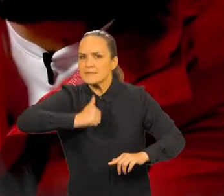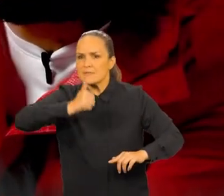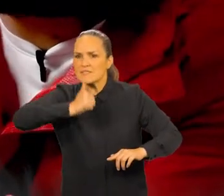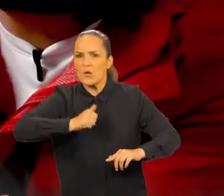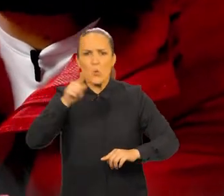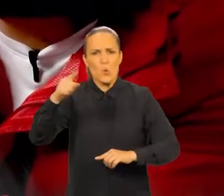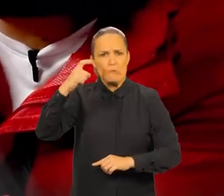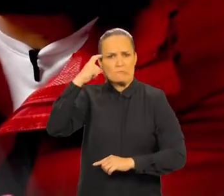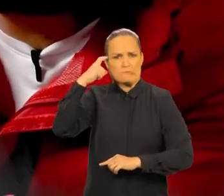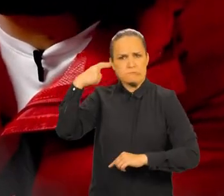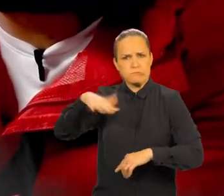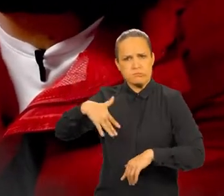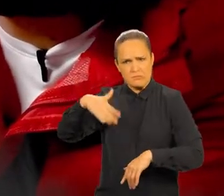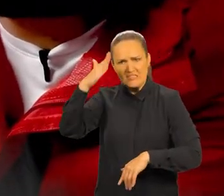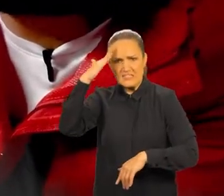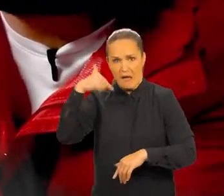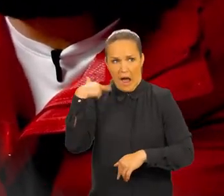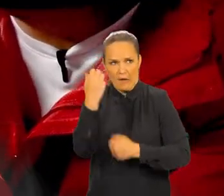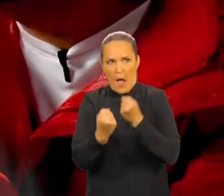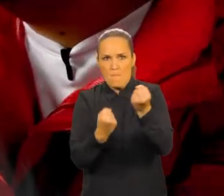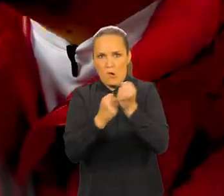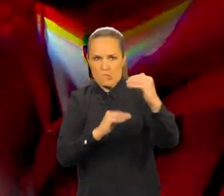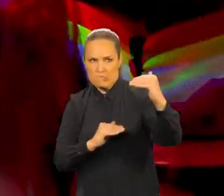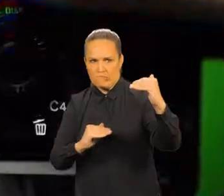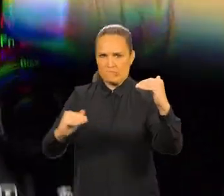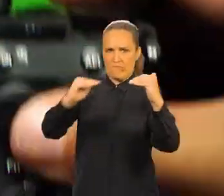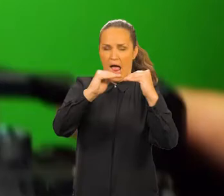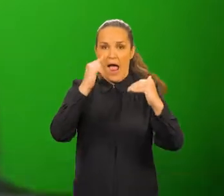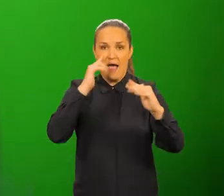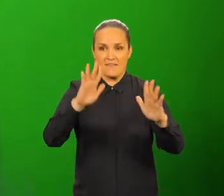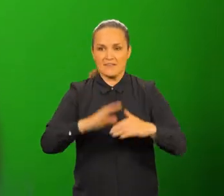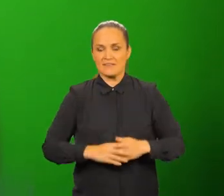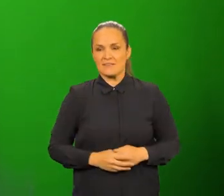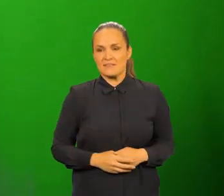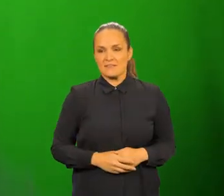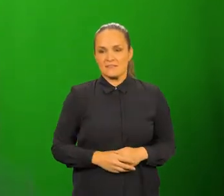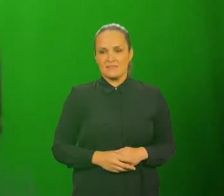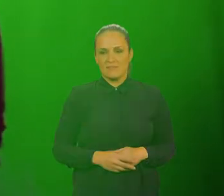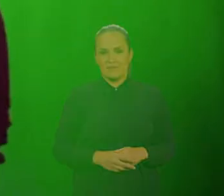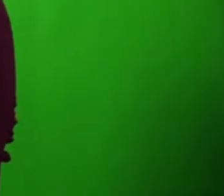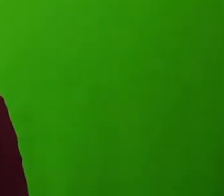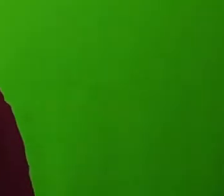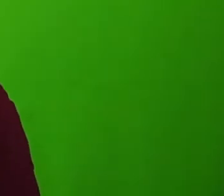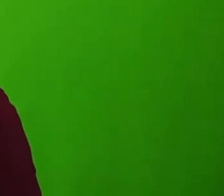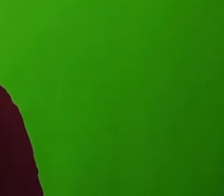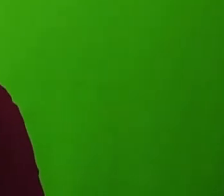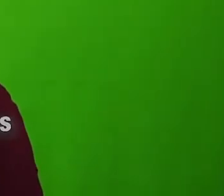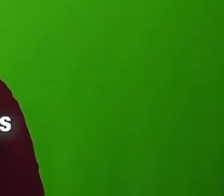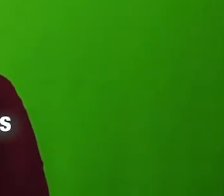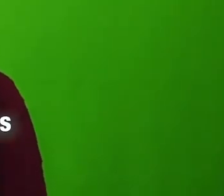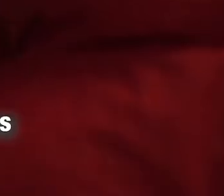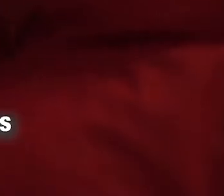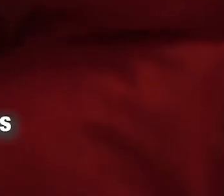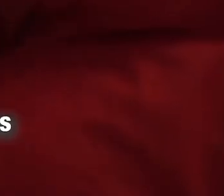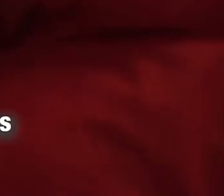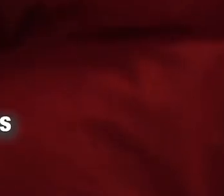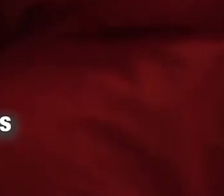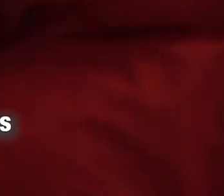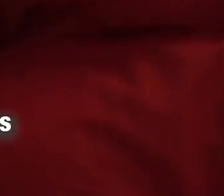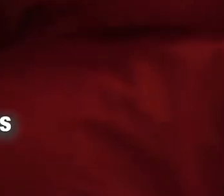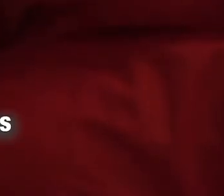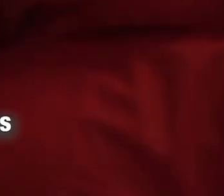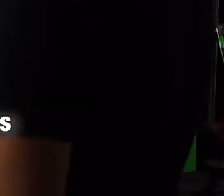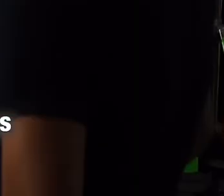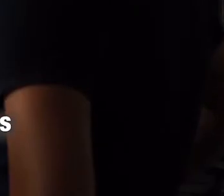Son unos tesos. Voy a tratar de estar a la altura. Aquí. Acción. Hola. Si quieren